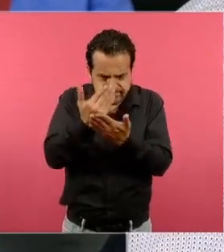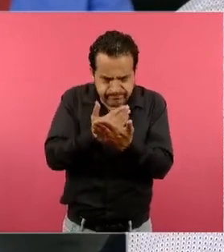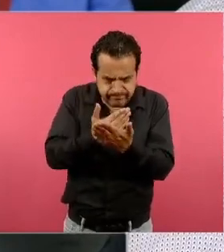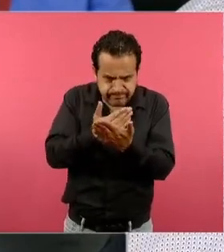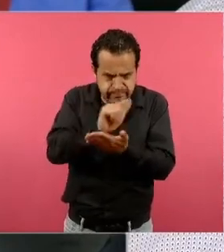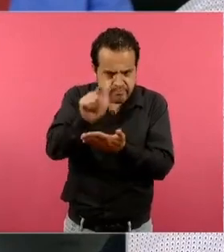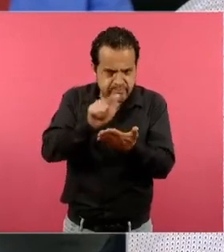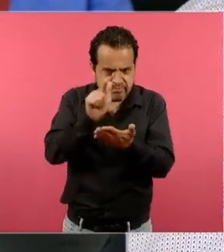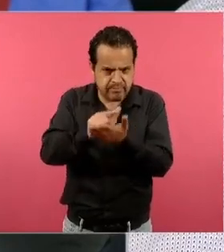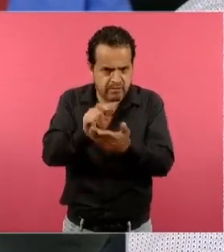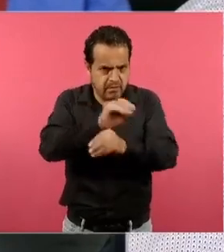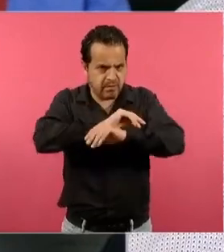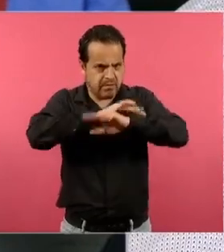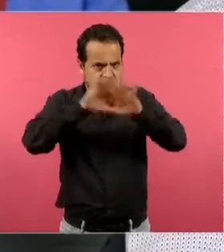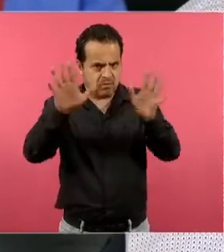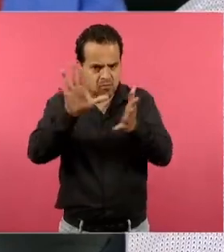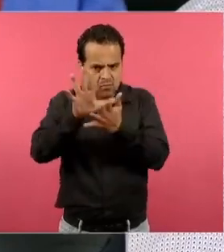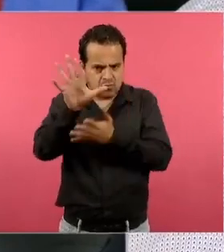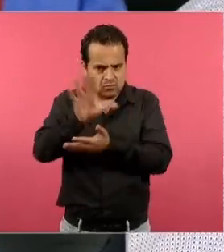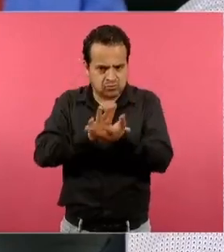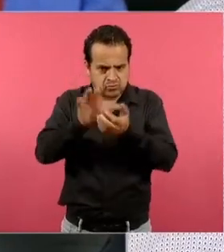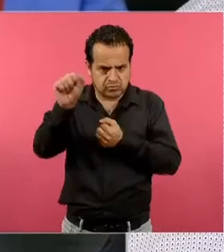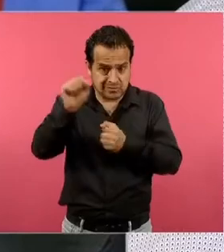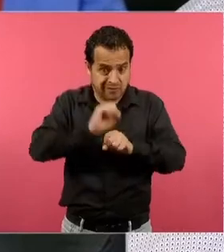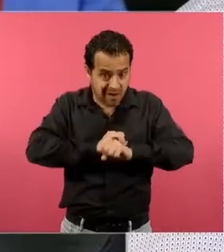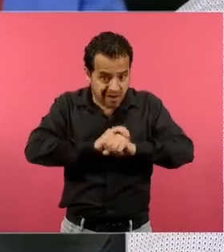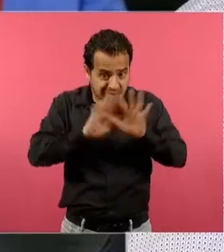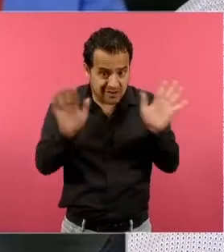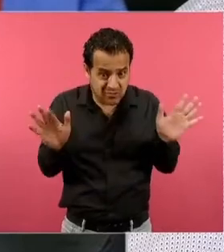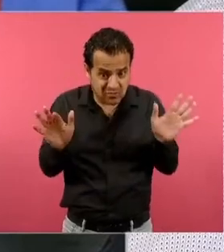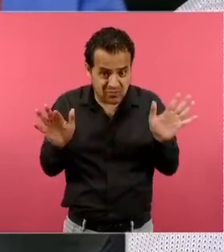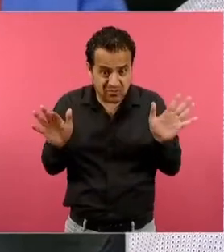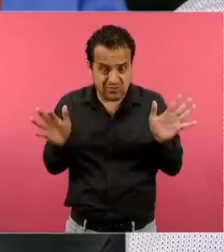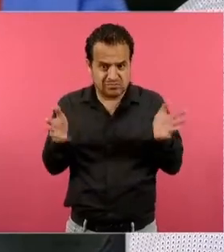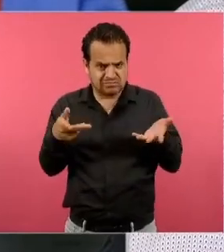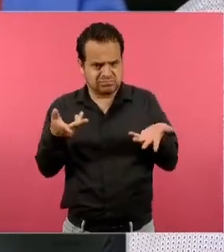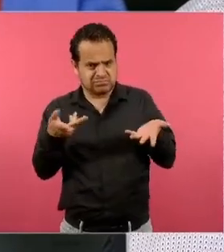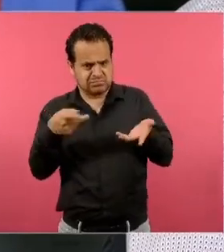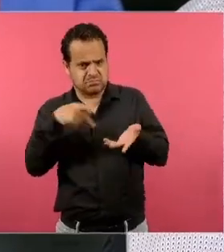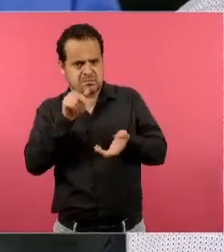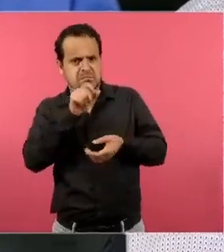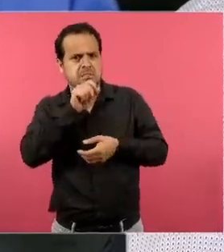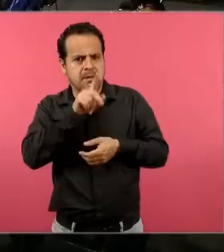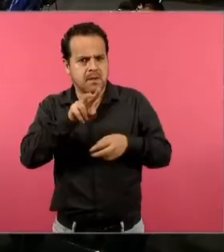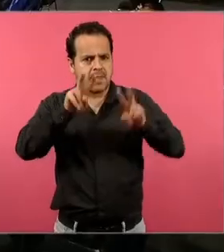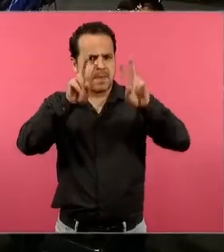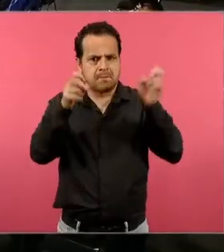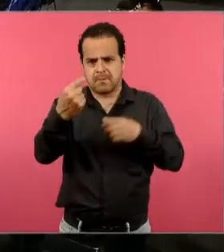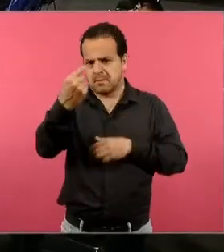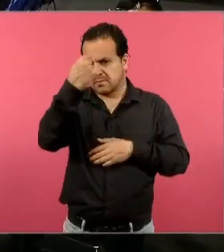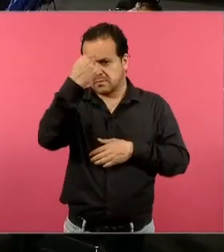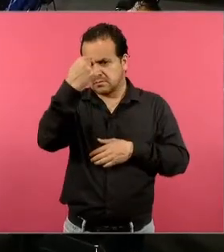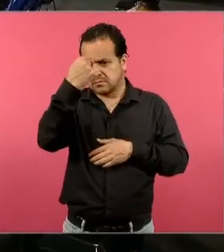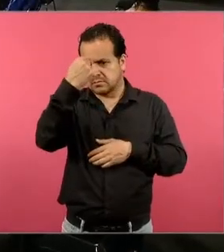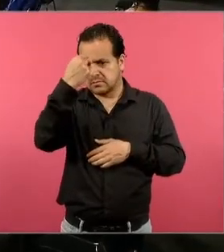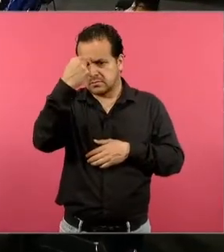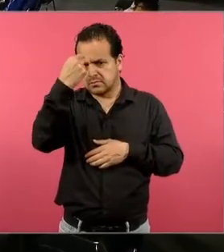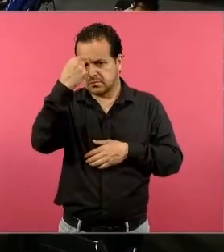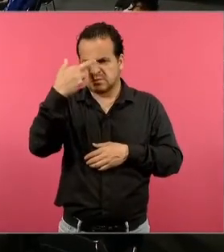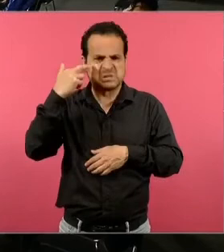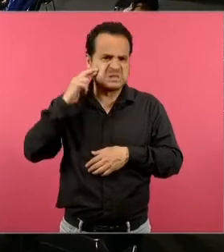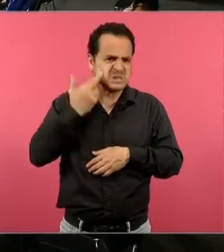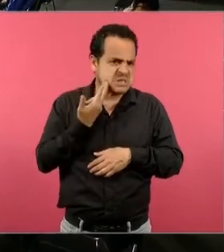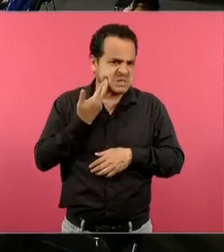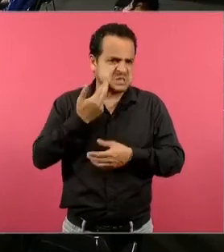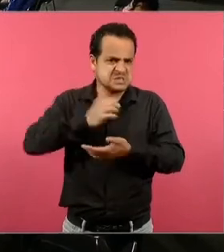debe de haber laicidad, conocimiento científico, pero también el combate a los fanatismos y a los prejuicios y al clasismo y al racismo. ¿Qué